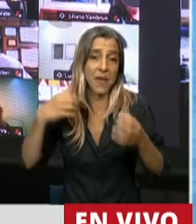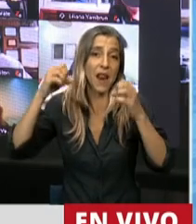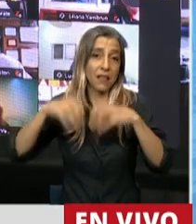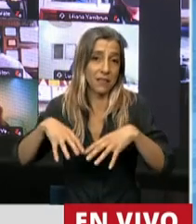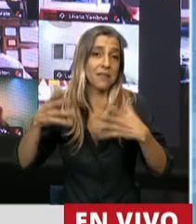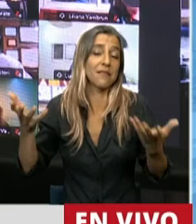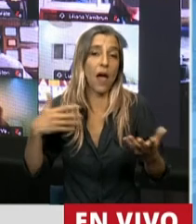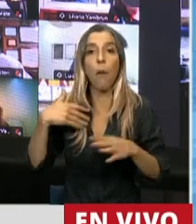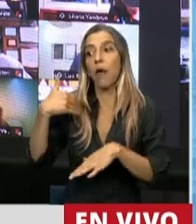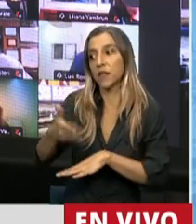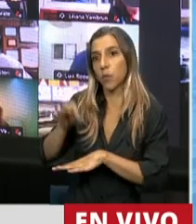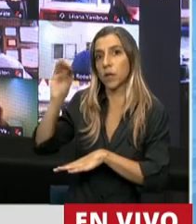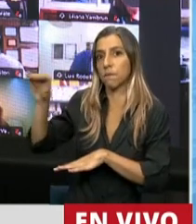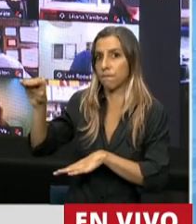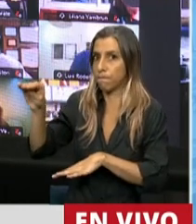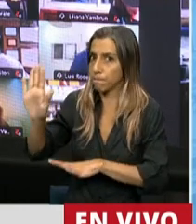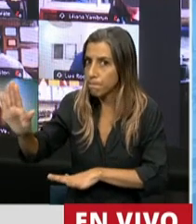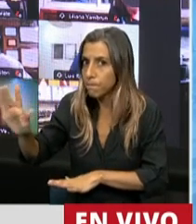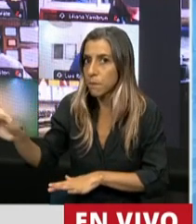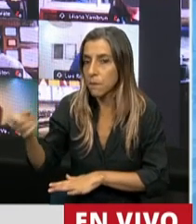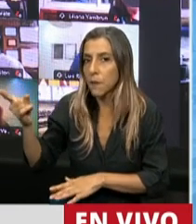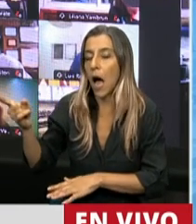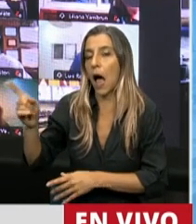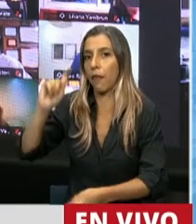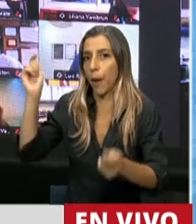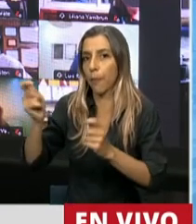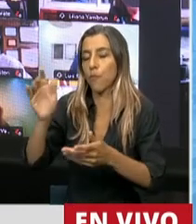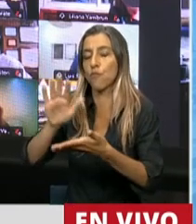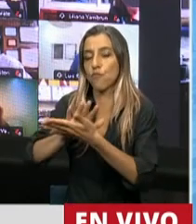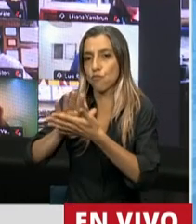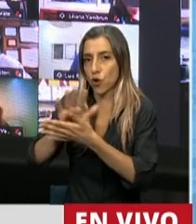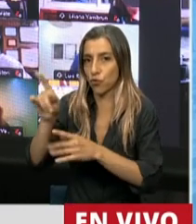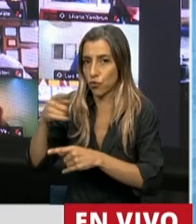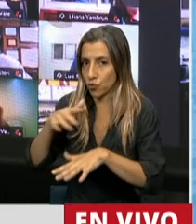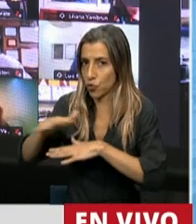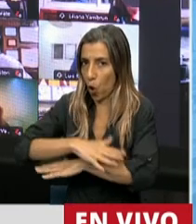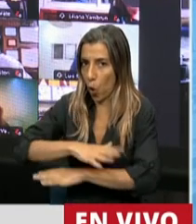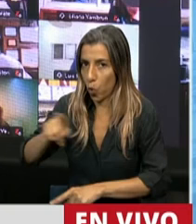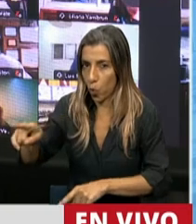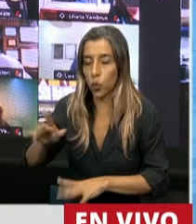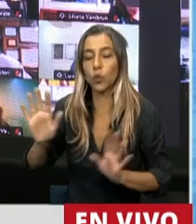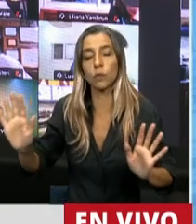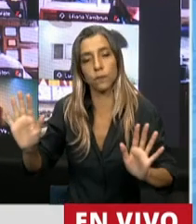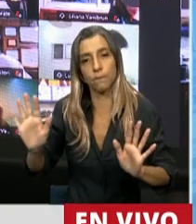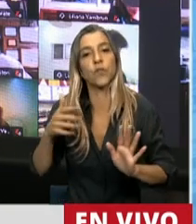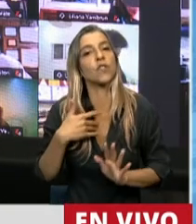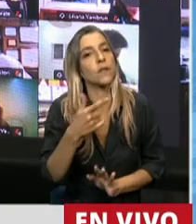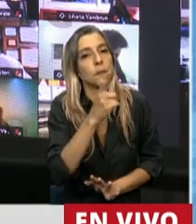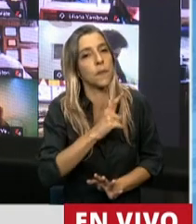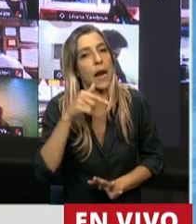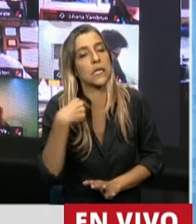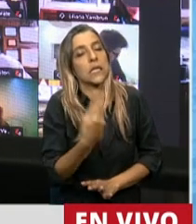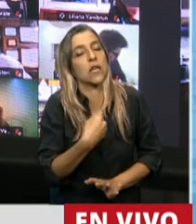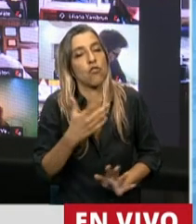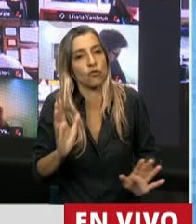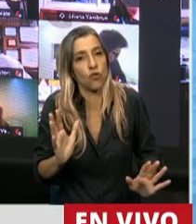y reordenara en un acto disciplinario lo que ocurrió. Entonces, creo que en esto no tenemos que